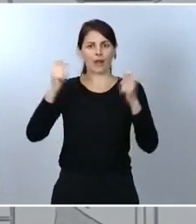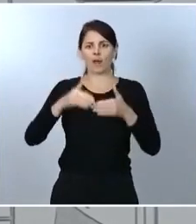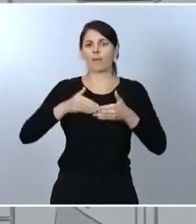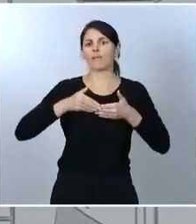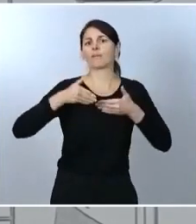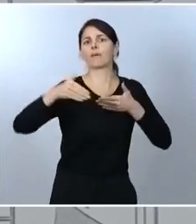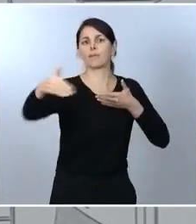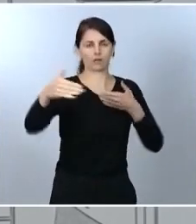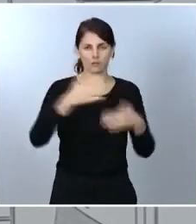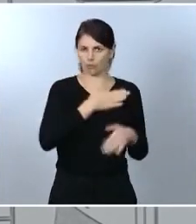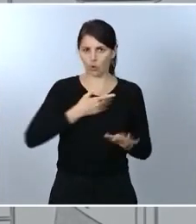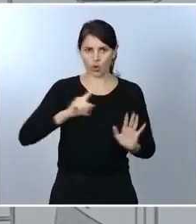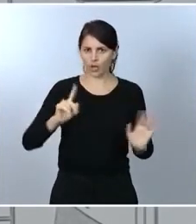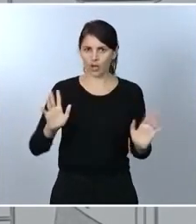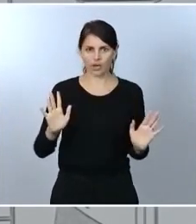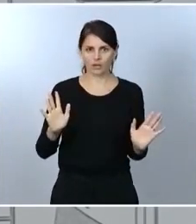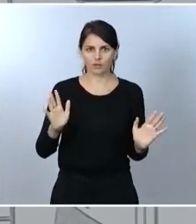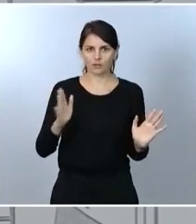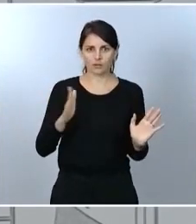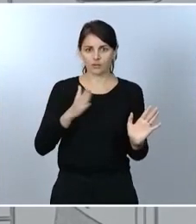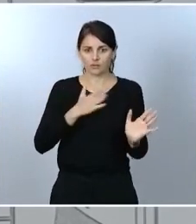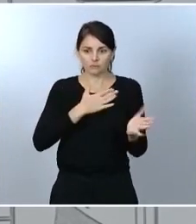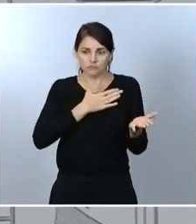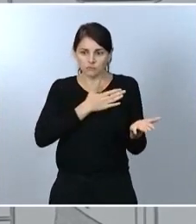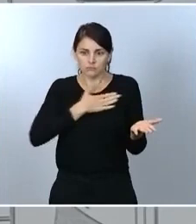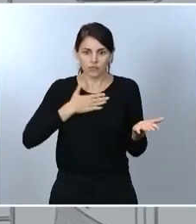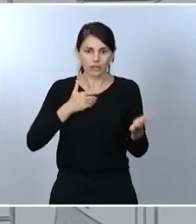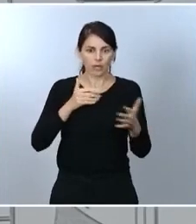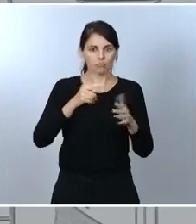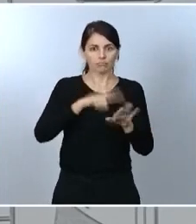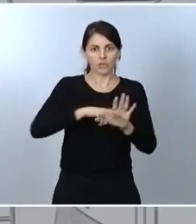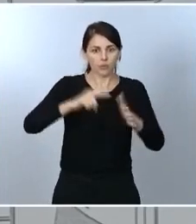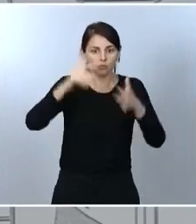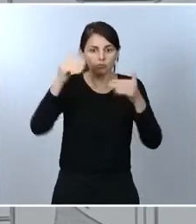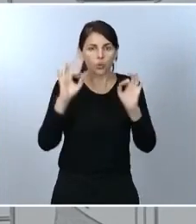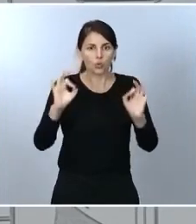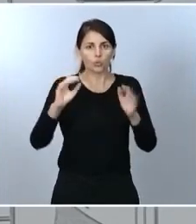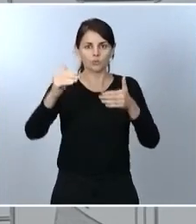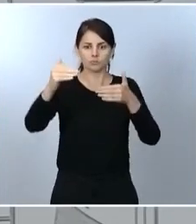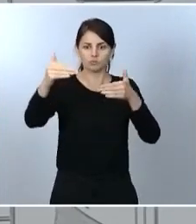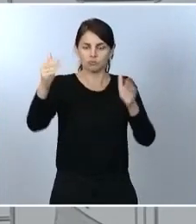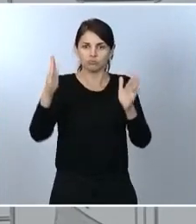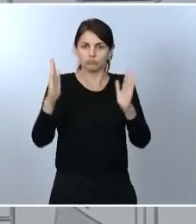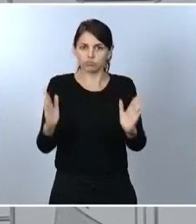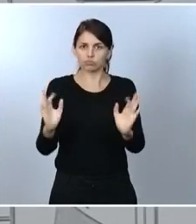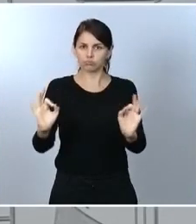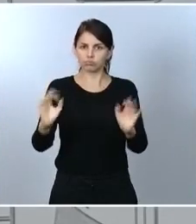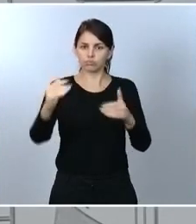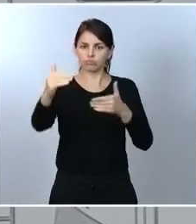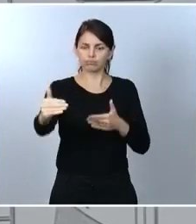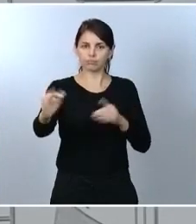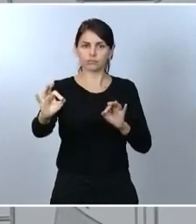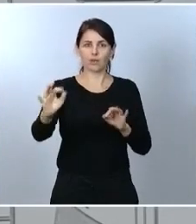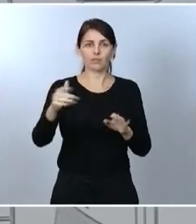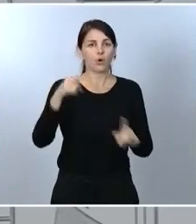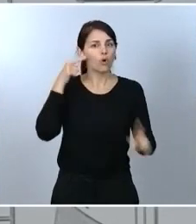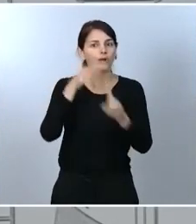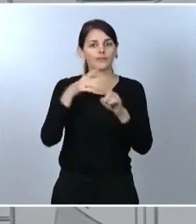instrumento, la mejor herramienta, como ha demostrado la primera ola, de contener al virus, de